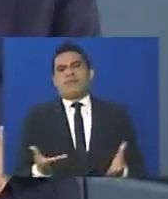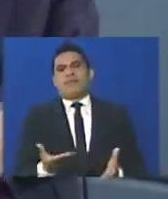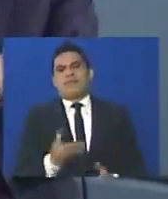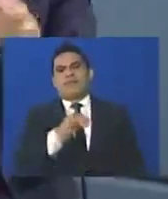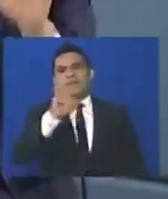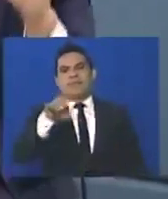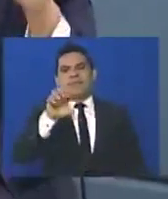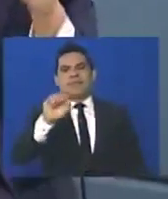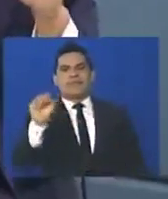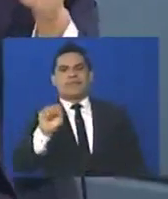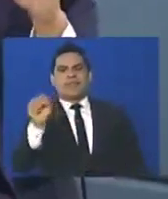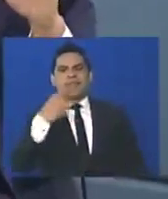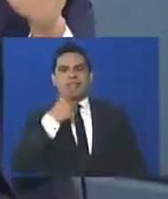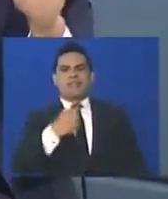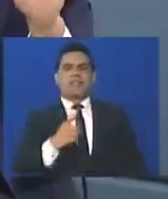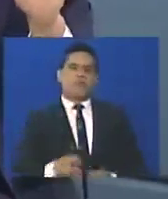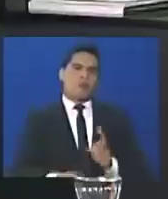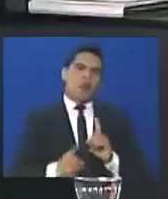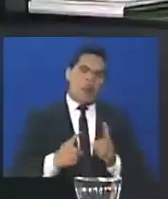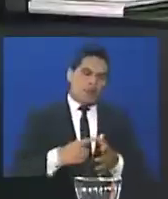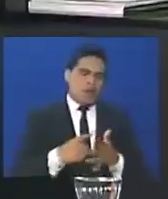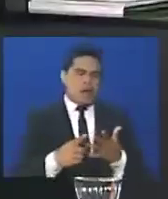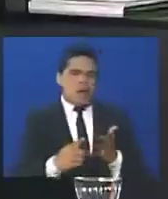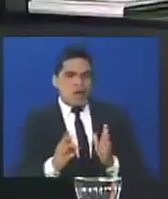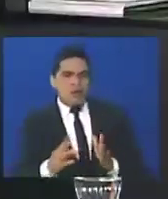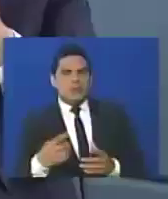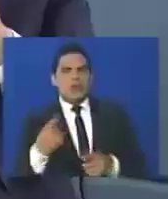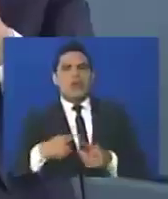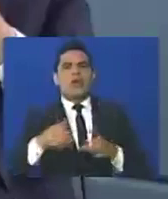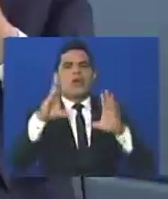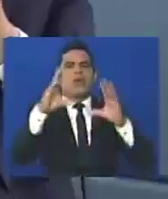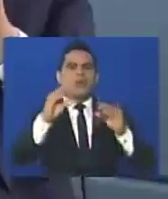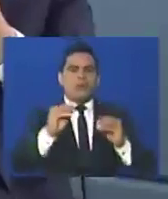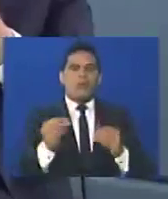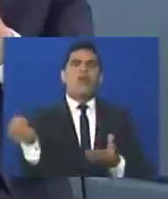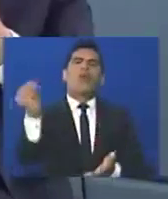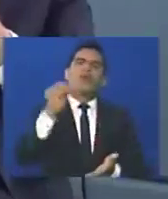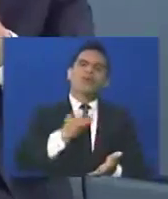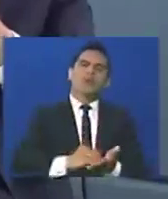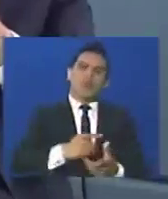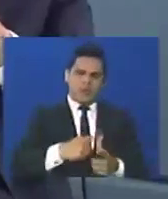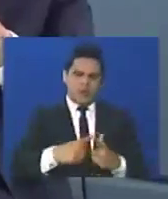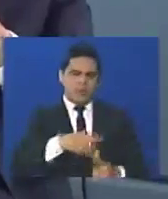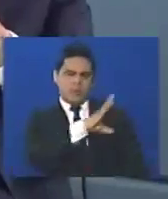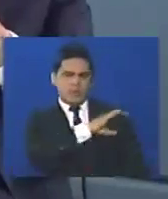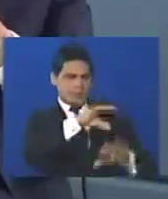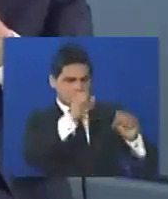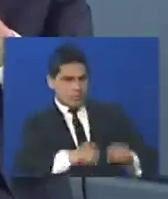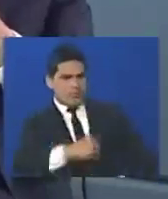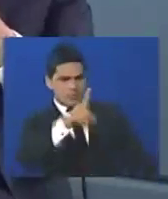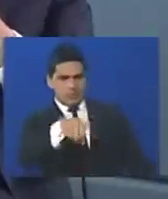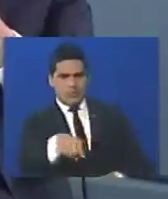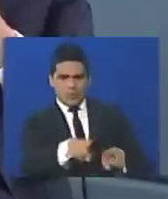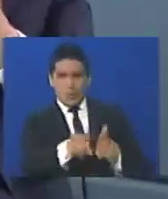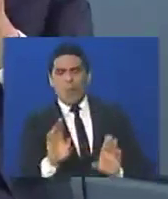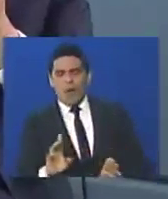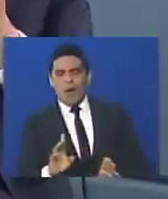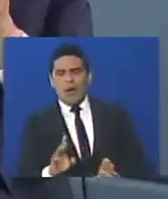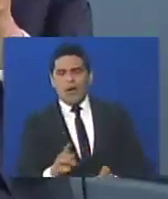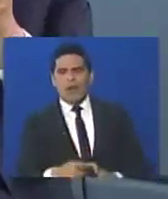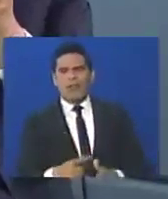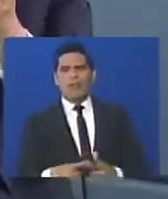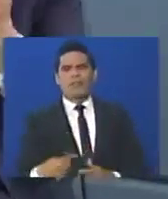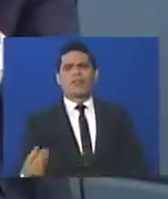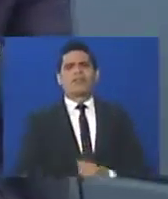y resulta que bueno, por alguna circunstancia, hay otro apagón, entonces ellos destituyen a Jesse Chacón, es decir,